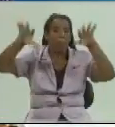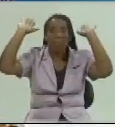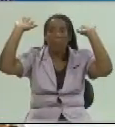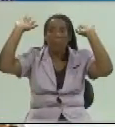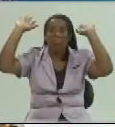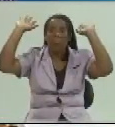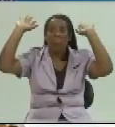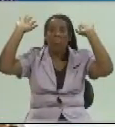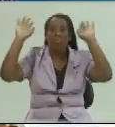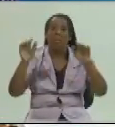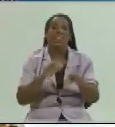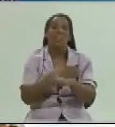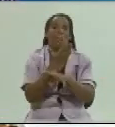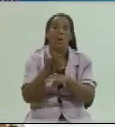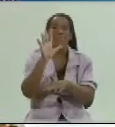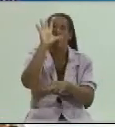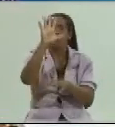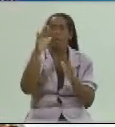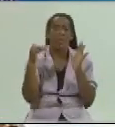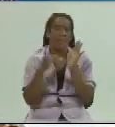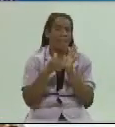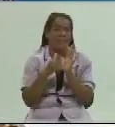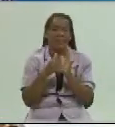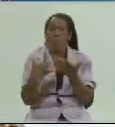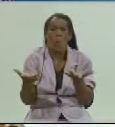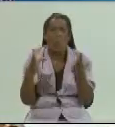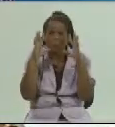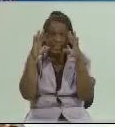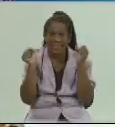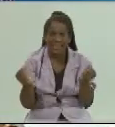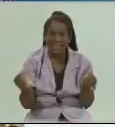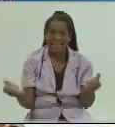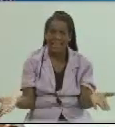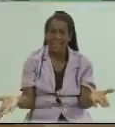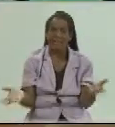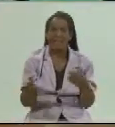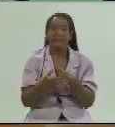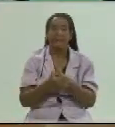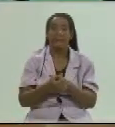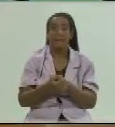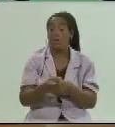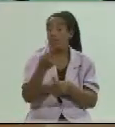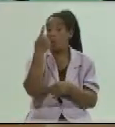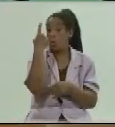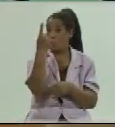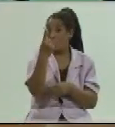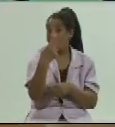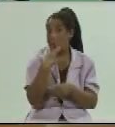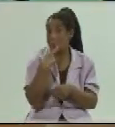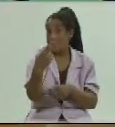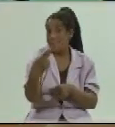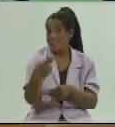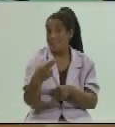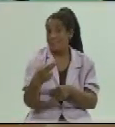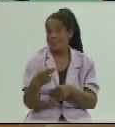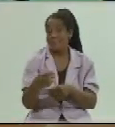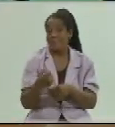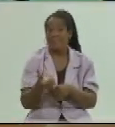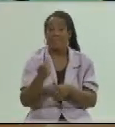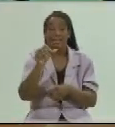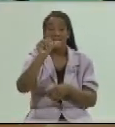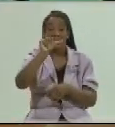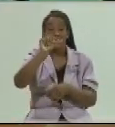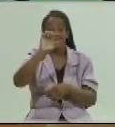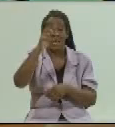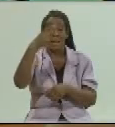después de las 5 de la tarde ¿cómo se entiende eso doctor? Mire, la cepa lo primero precisar al pueblo que las cepas nos